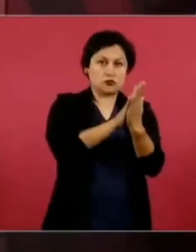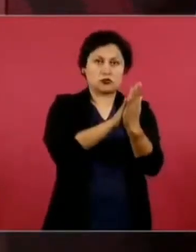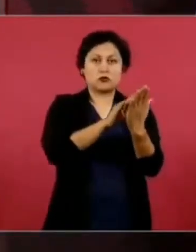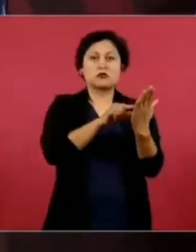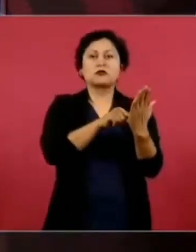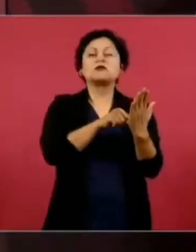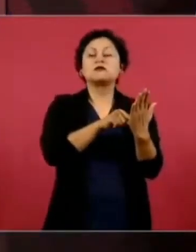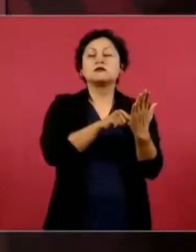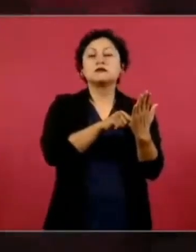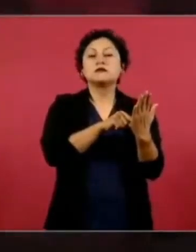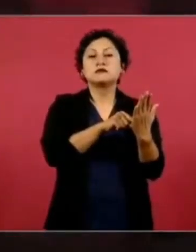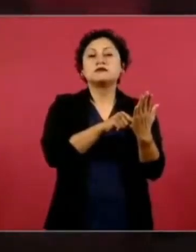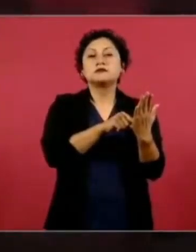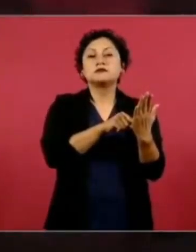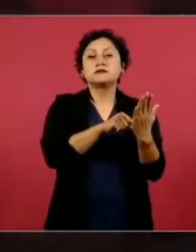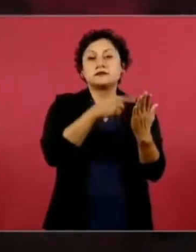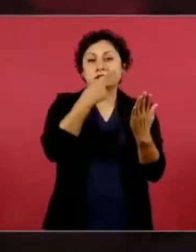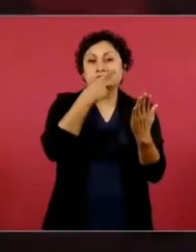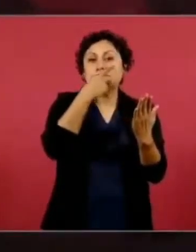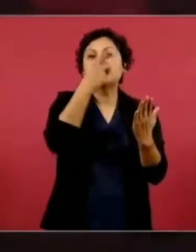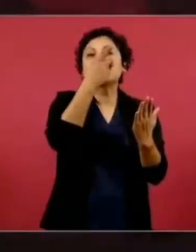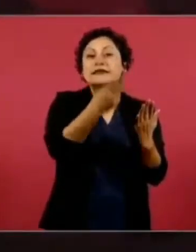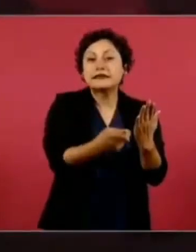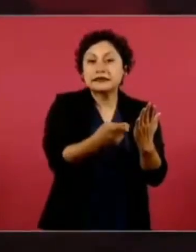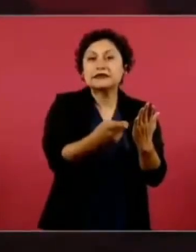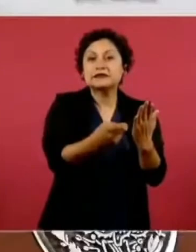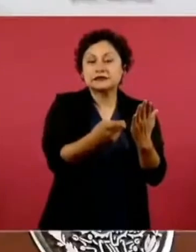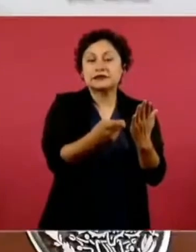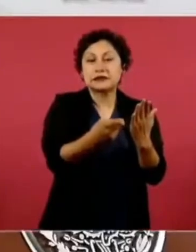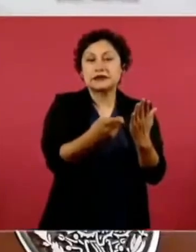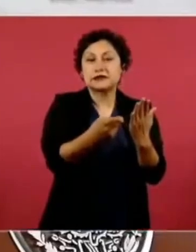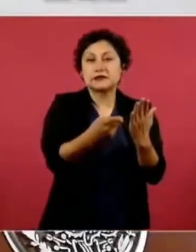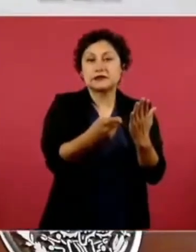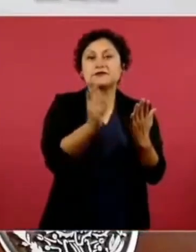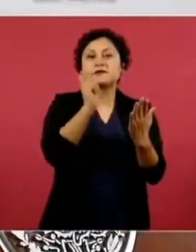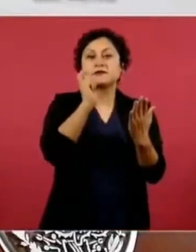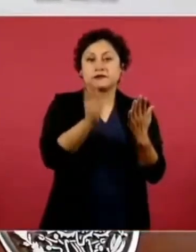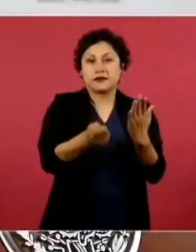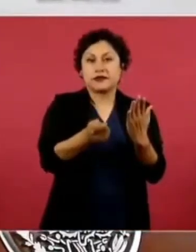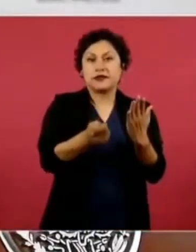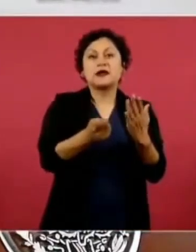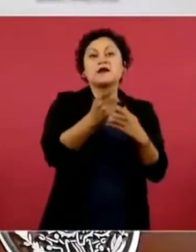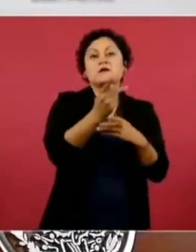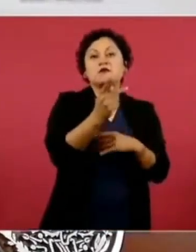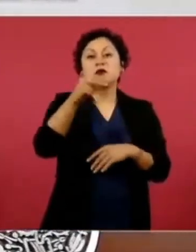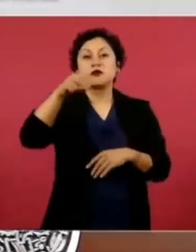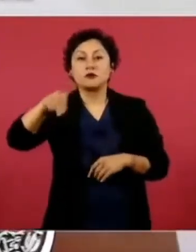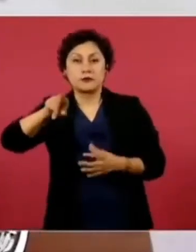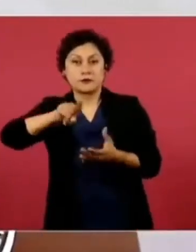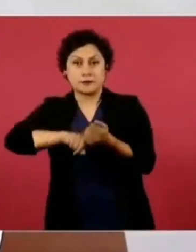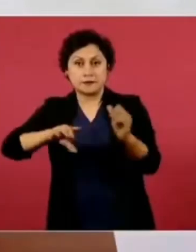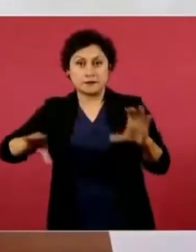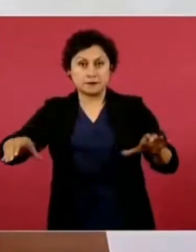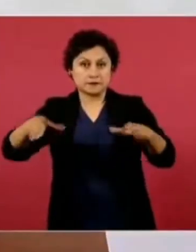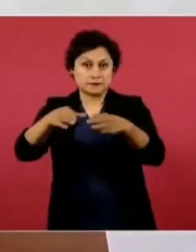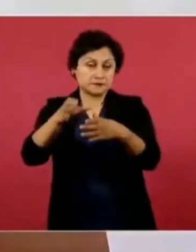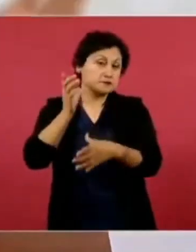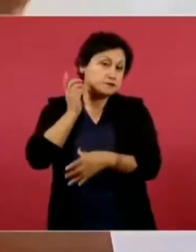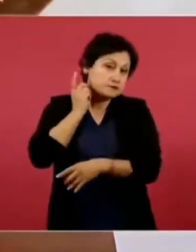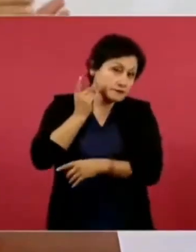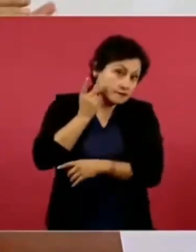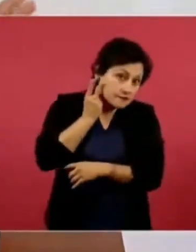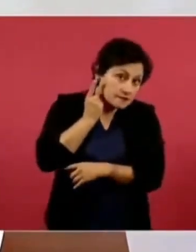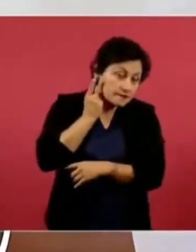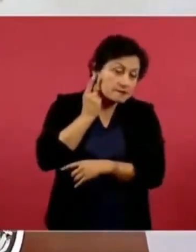cómo llevar a cabo el reparto de los plurinominales y